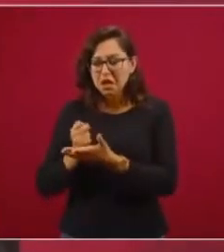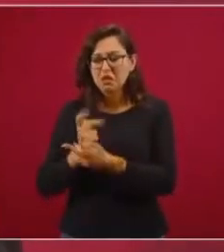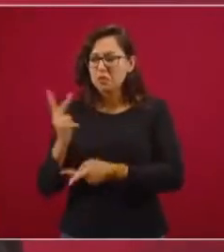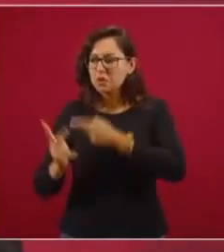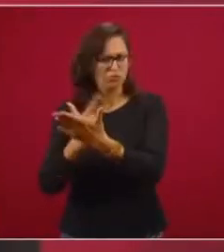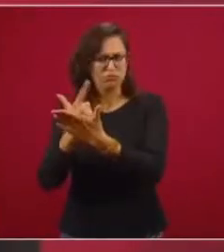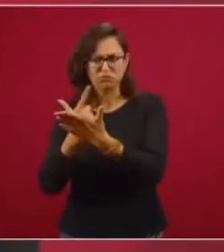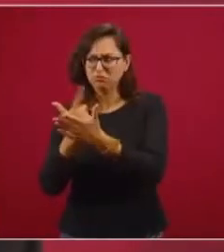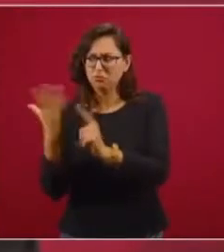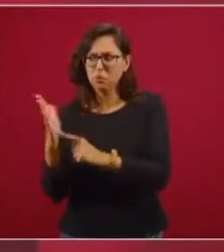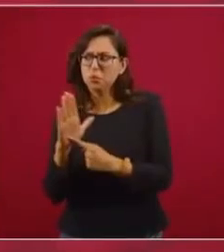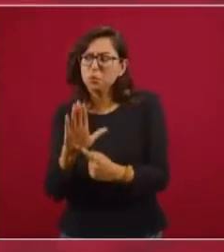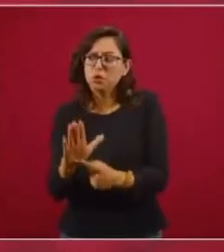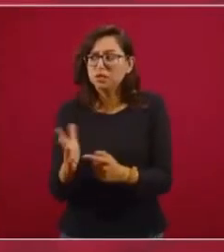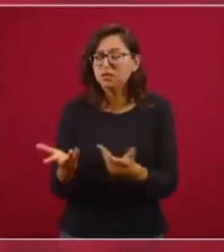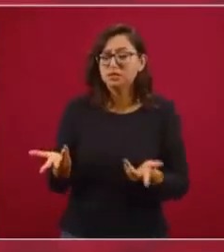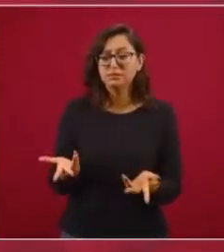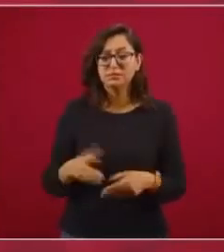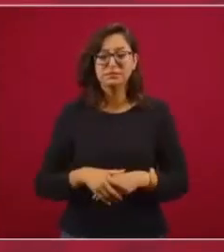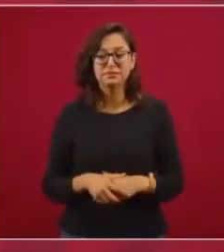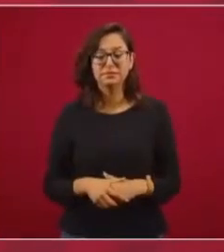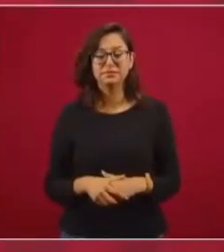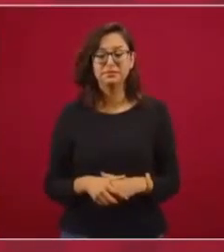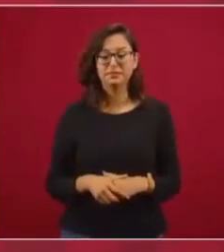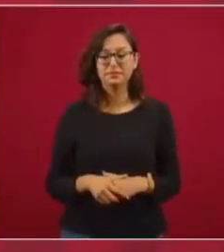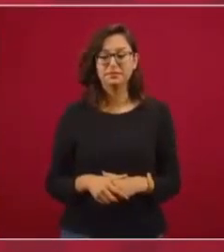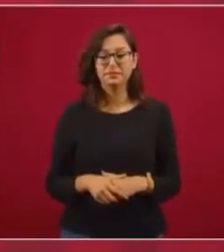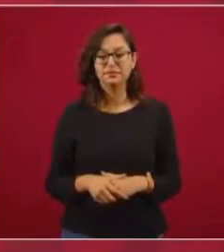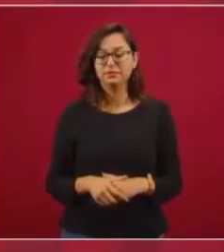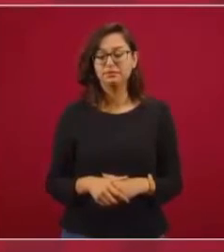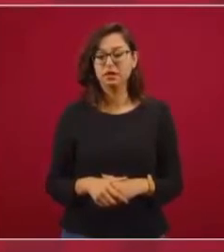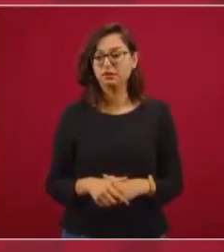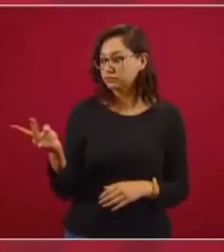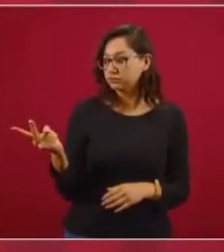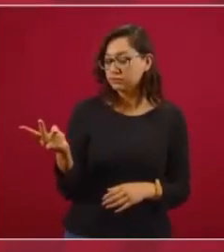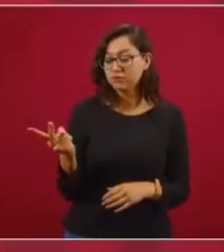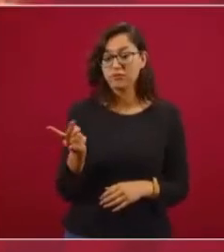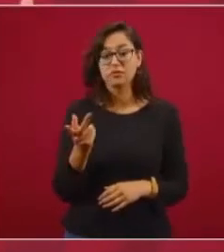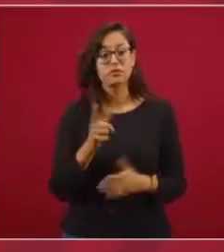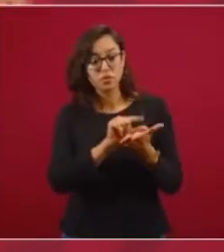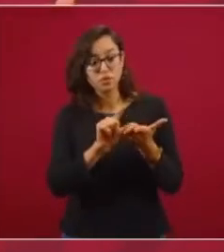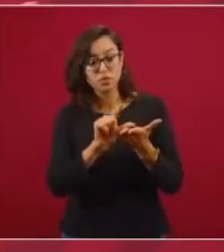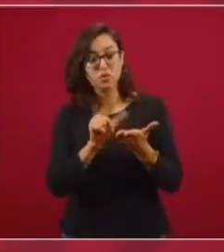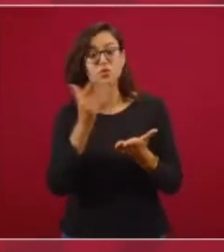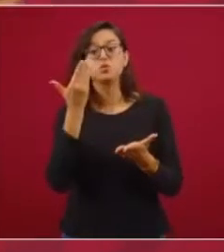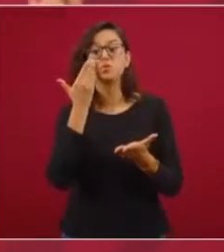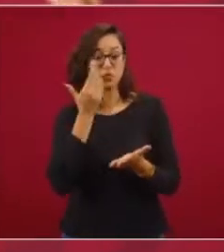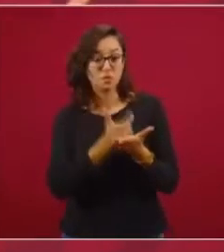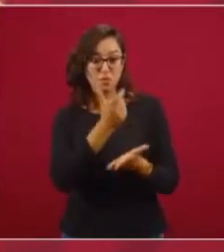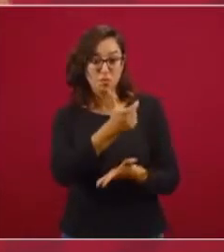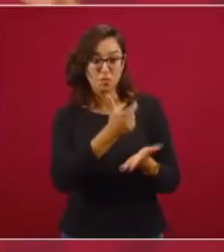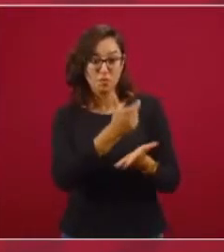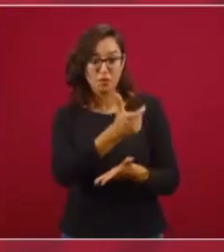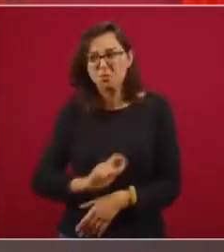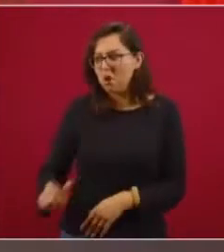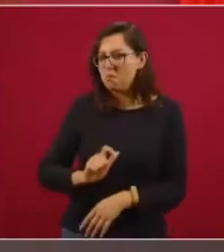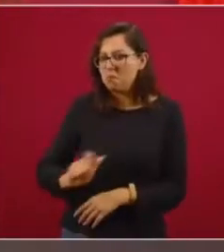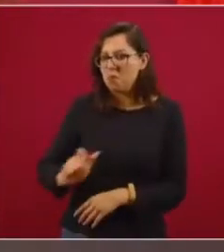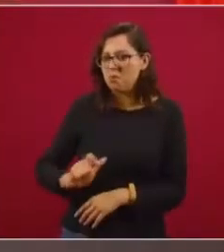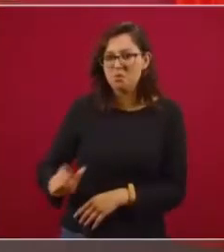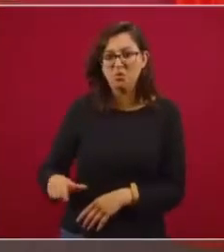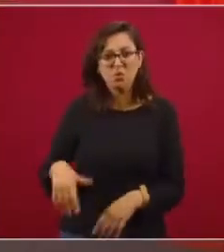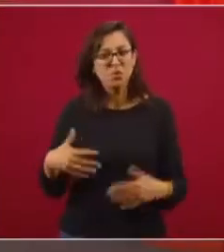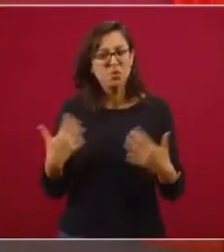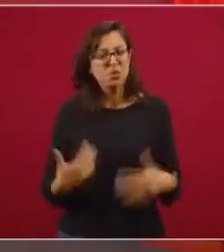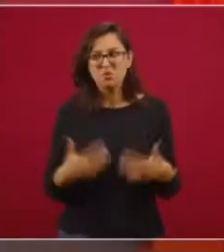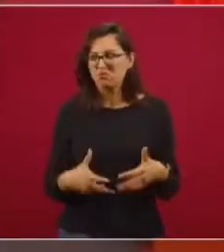es transparencia. Si le pagan a Twitter, a Facebook, para difundir su programa, toda